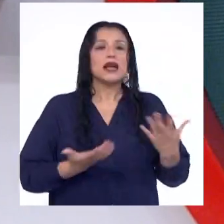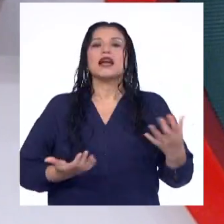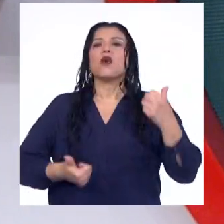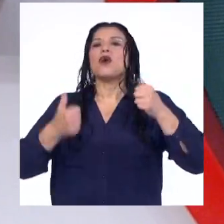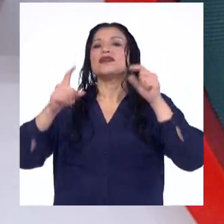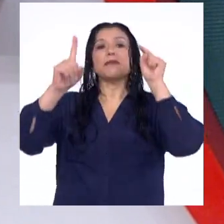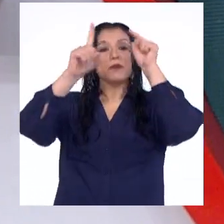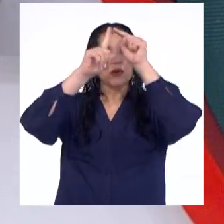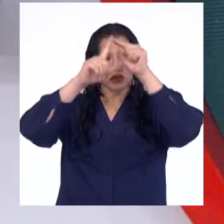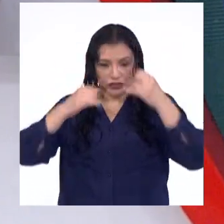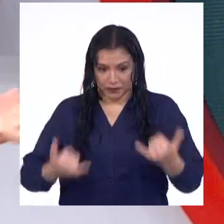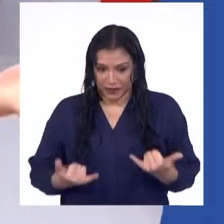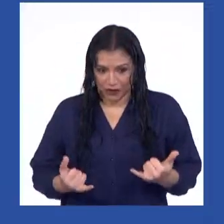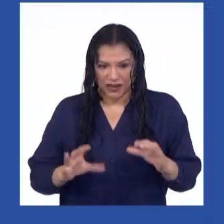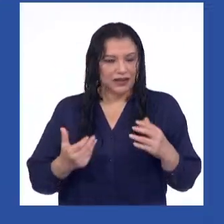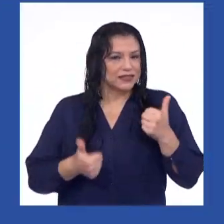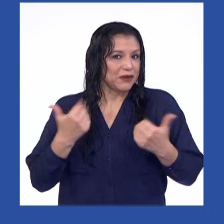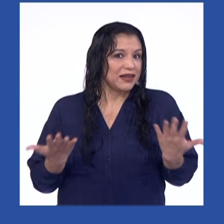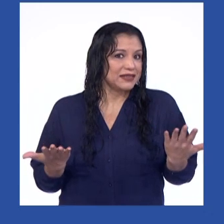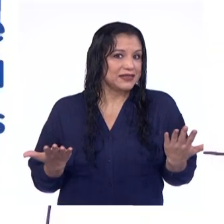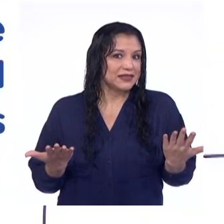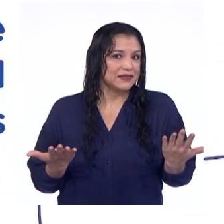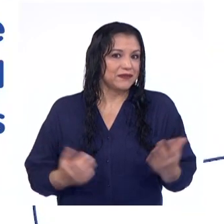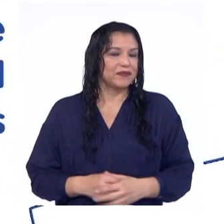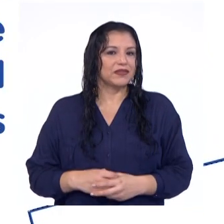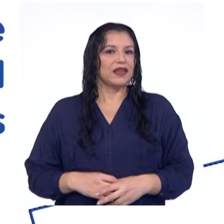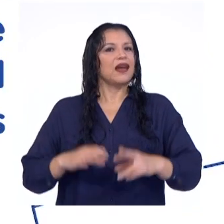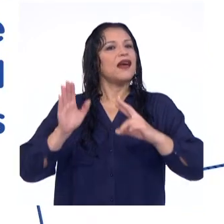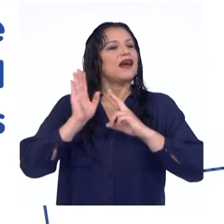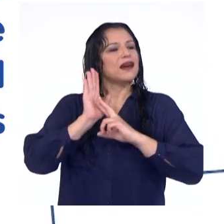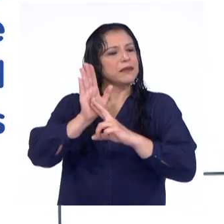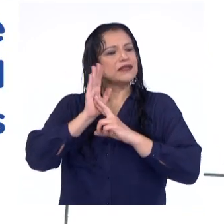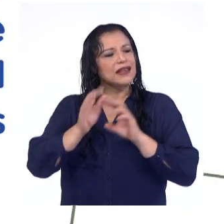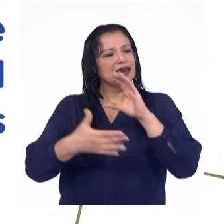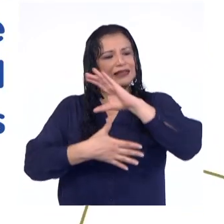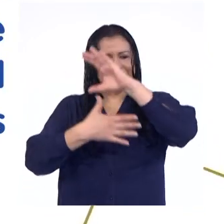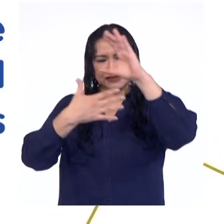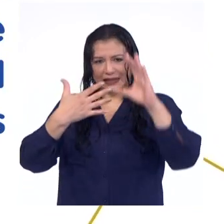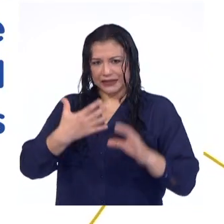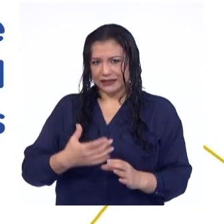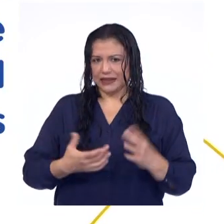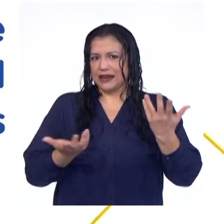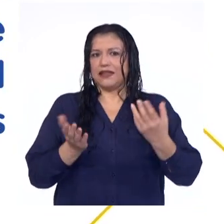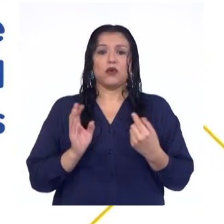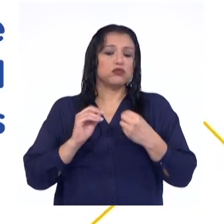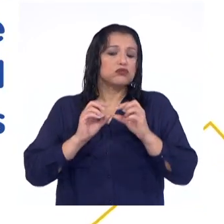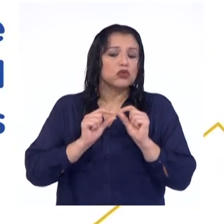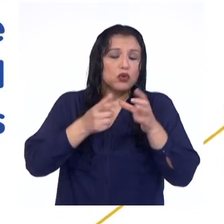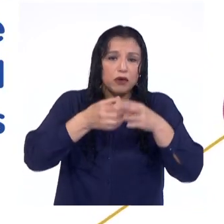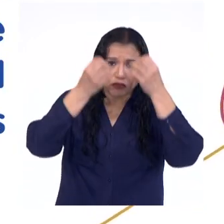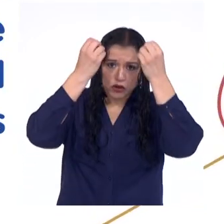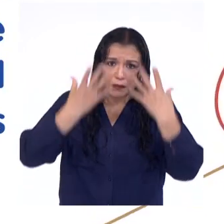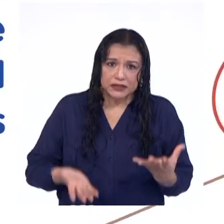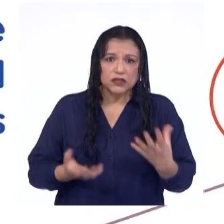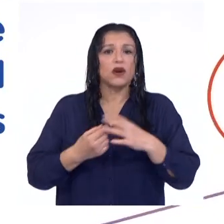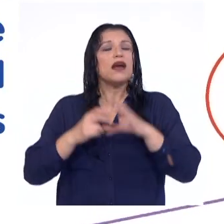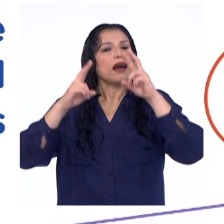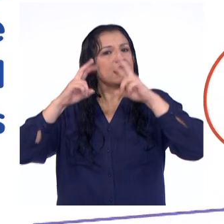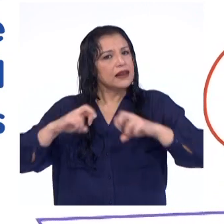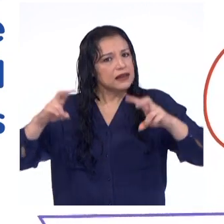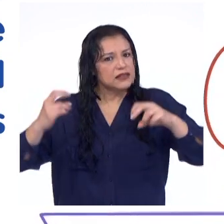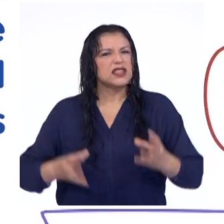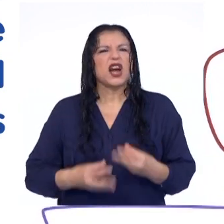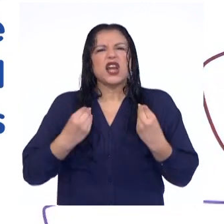propósito y guía para esta actividad es... Representar las características de una muestra mediante el estudio de variables y el